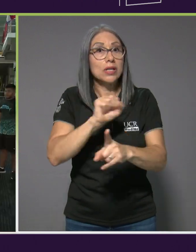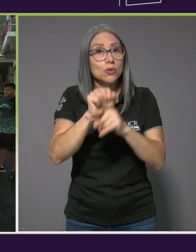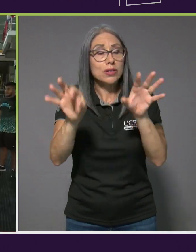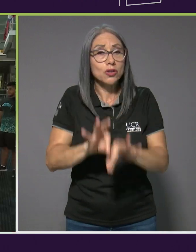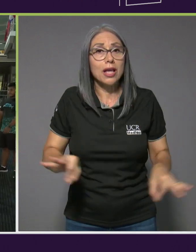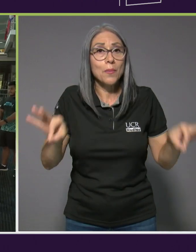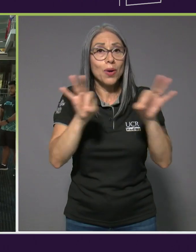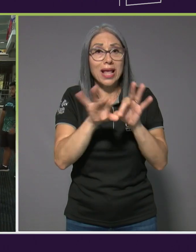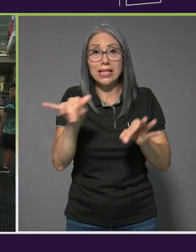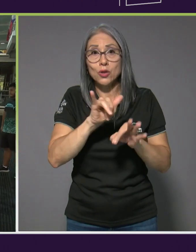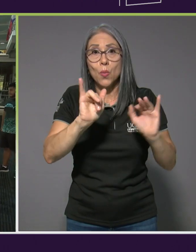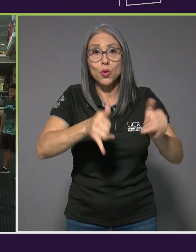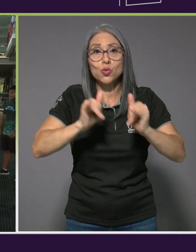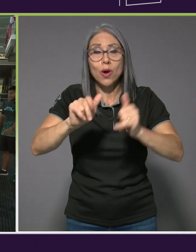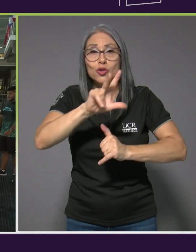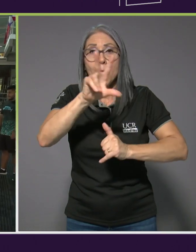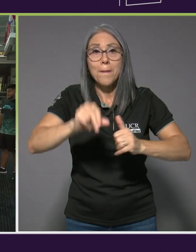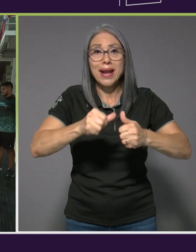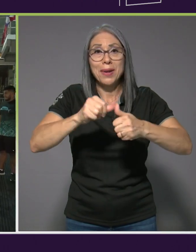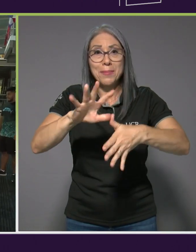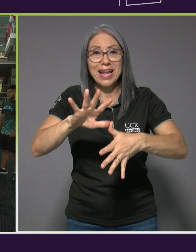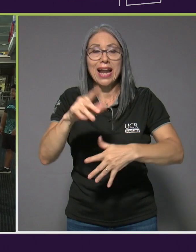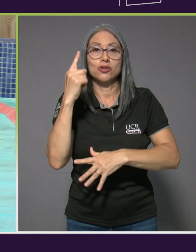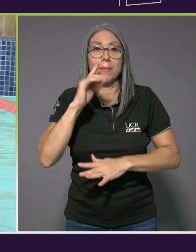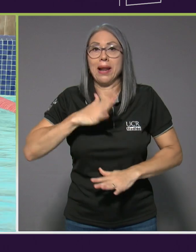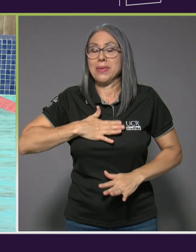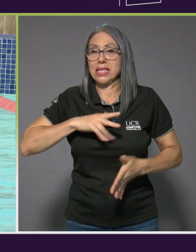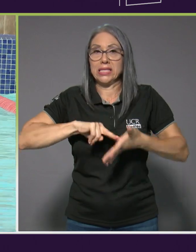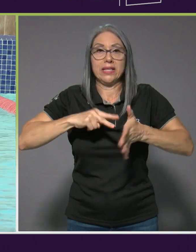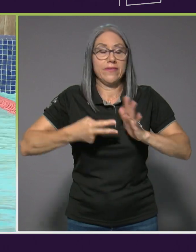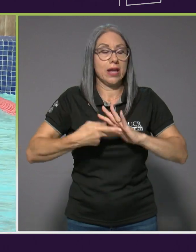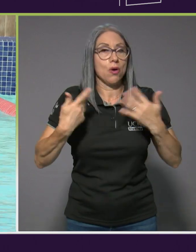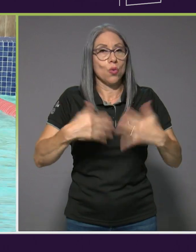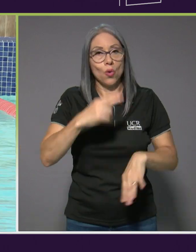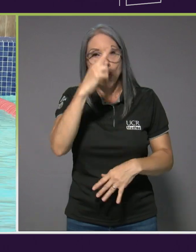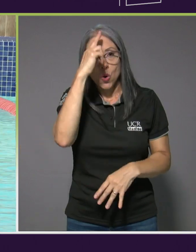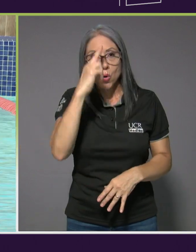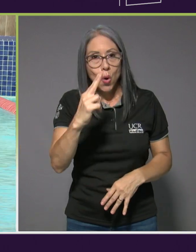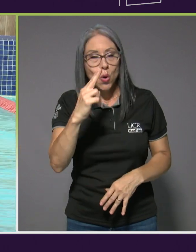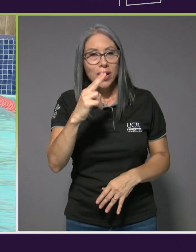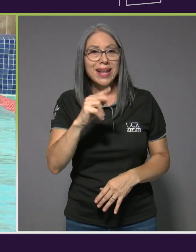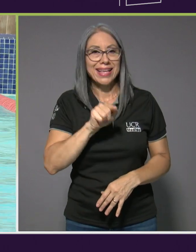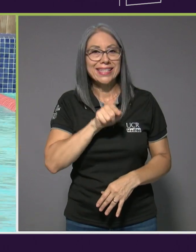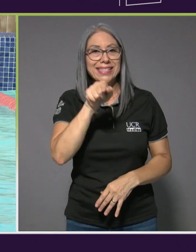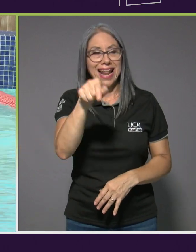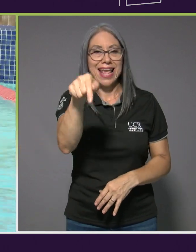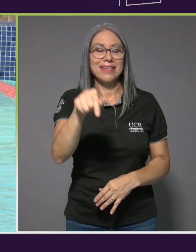son juegos para Panamericanos. Como es en este caso, para mí es un gran honor estar ahí.